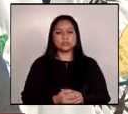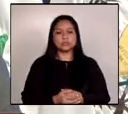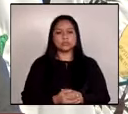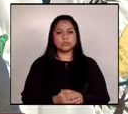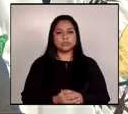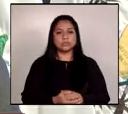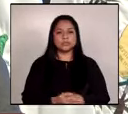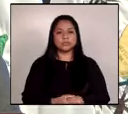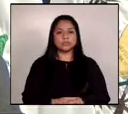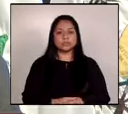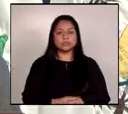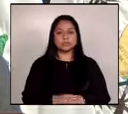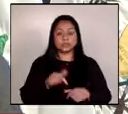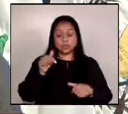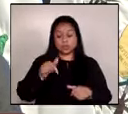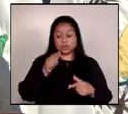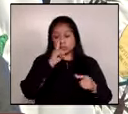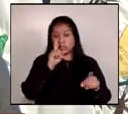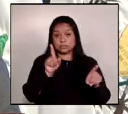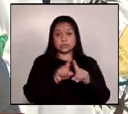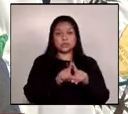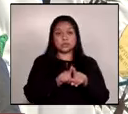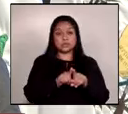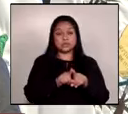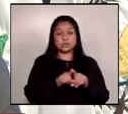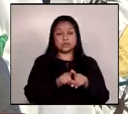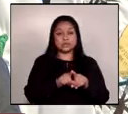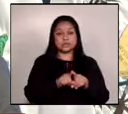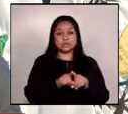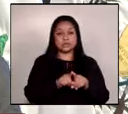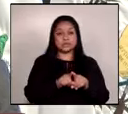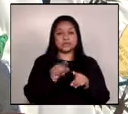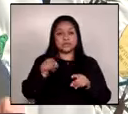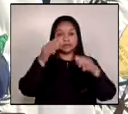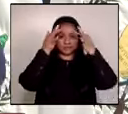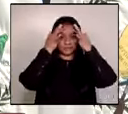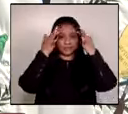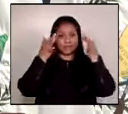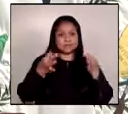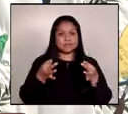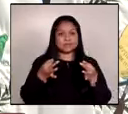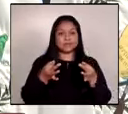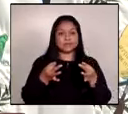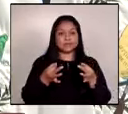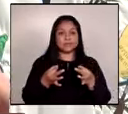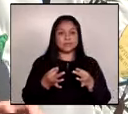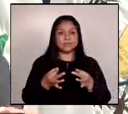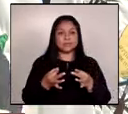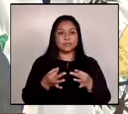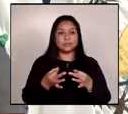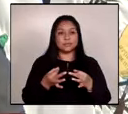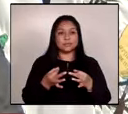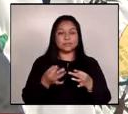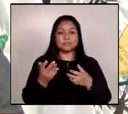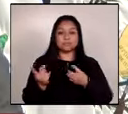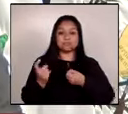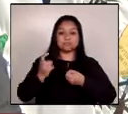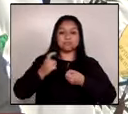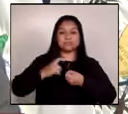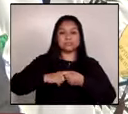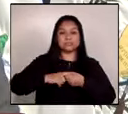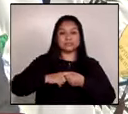He también decidido integrar